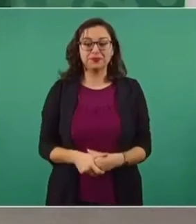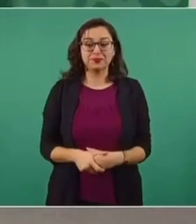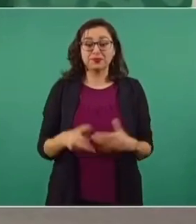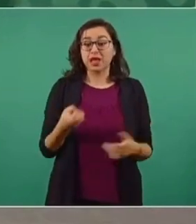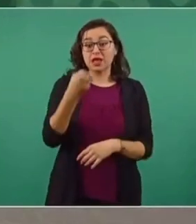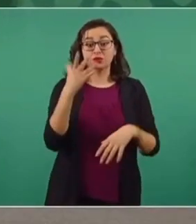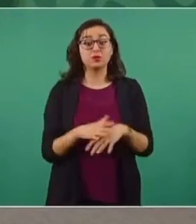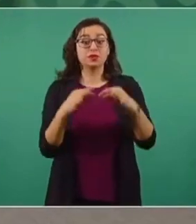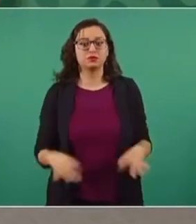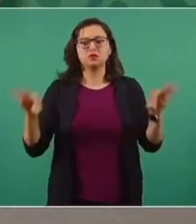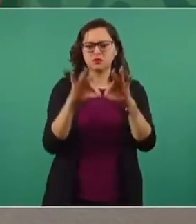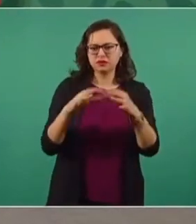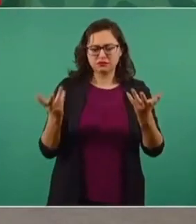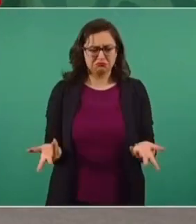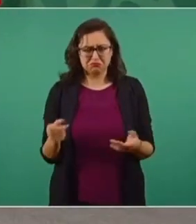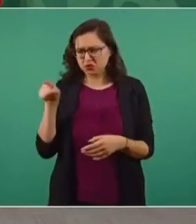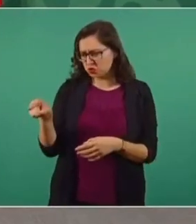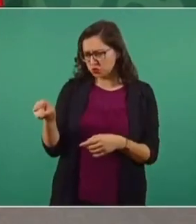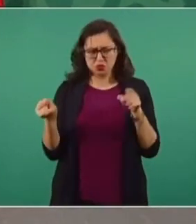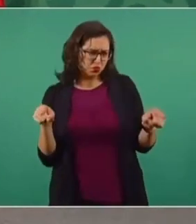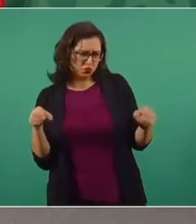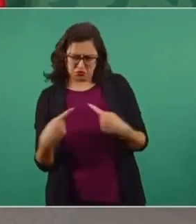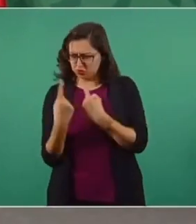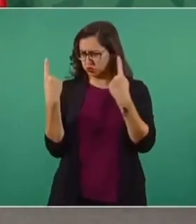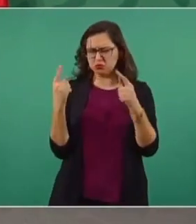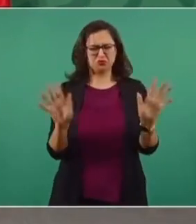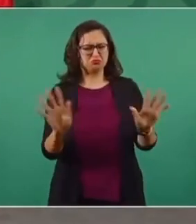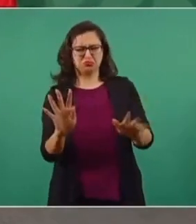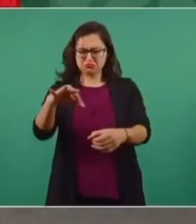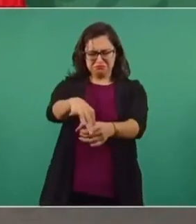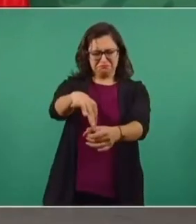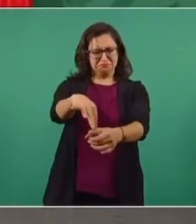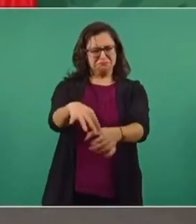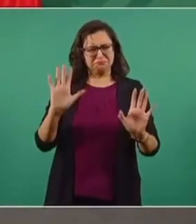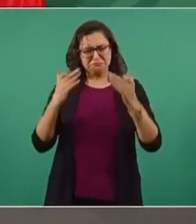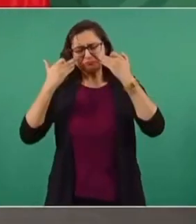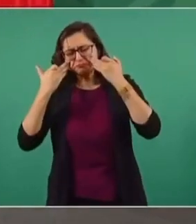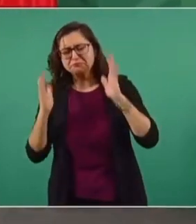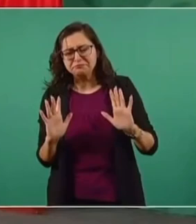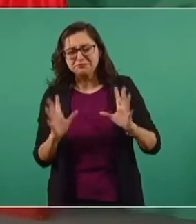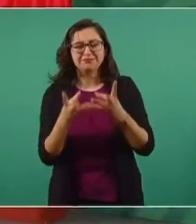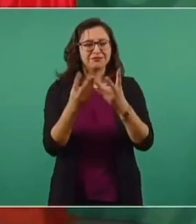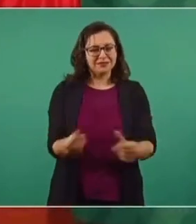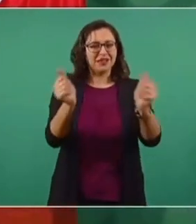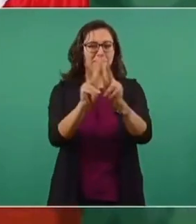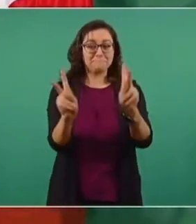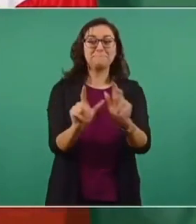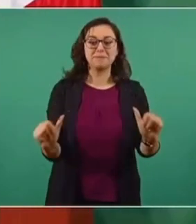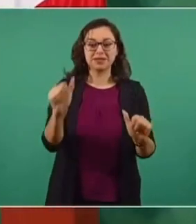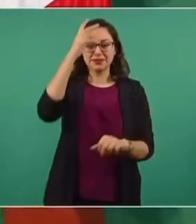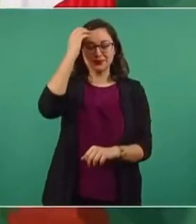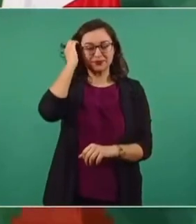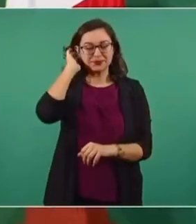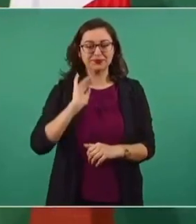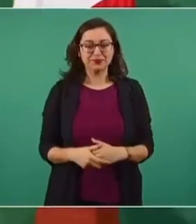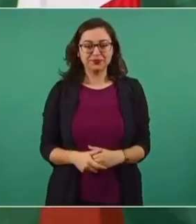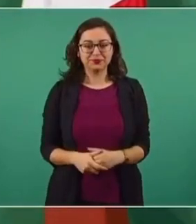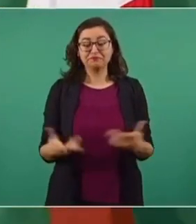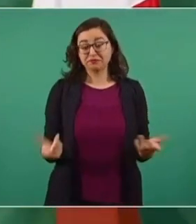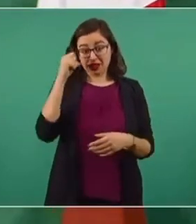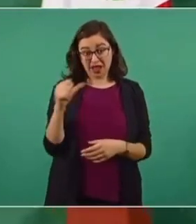dirimir las diferencias por la vía electoral, por la vía pacífica. Ayer se dio un paso